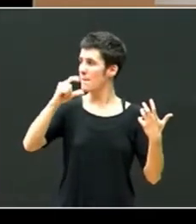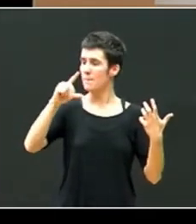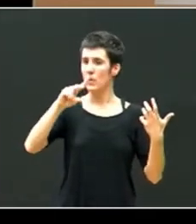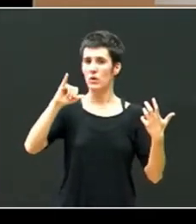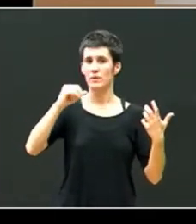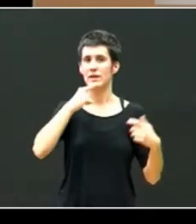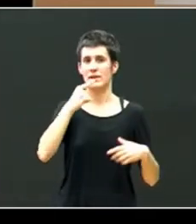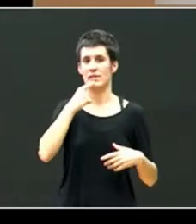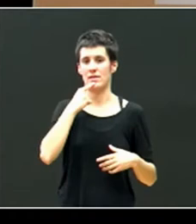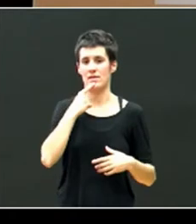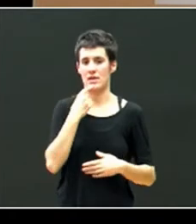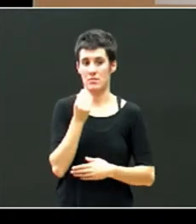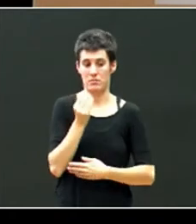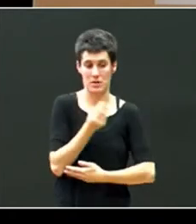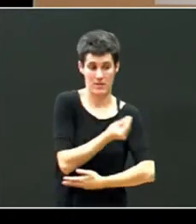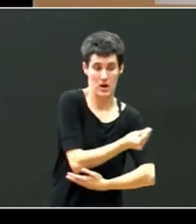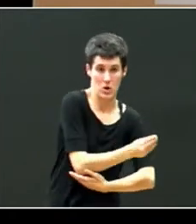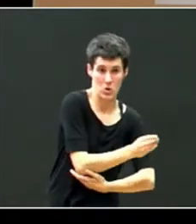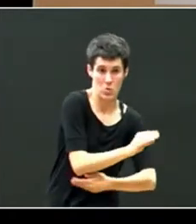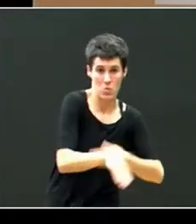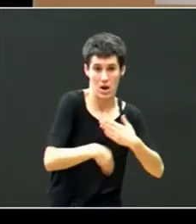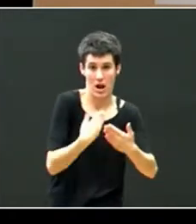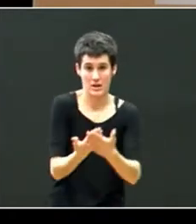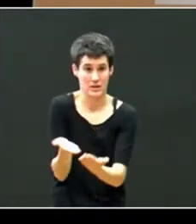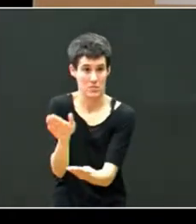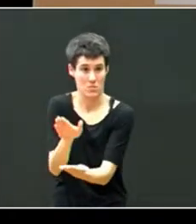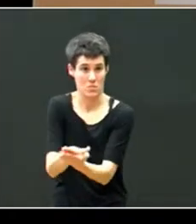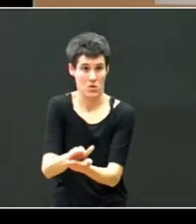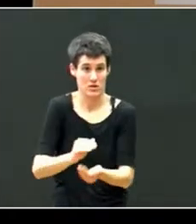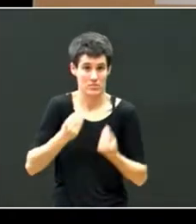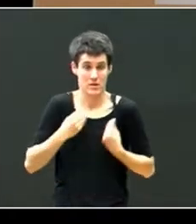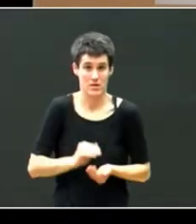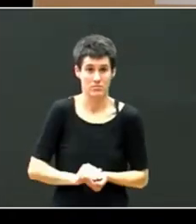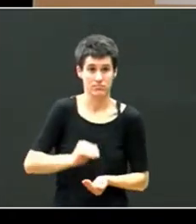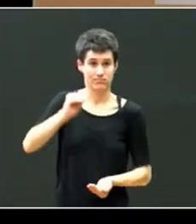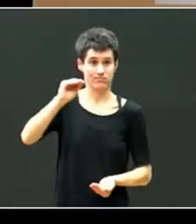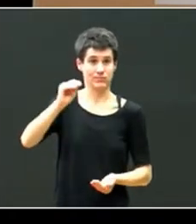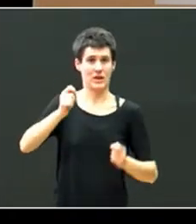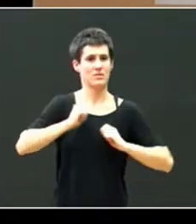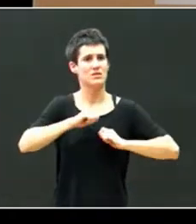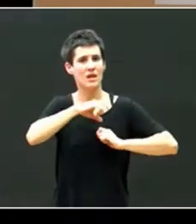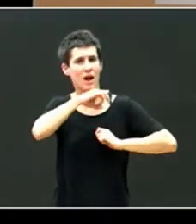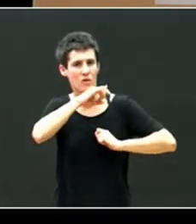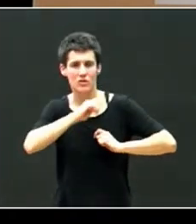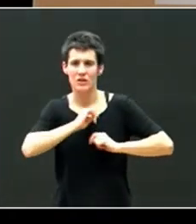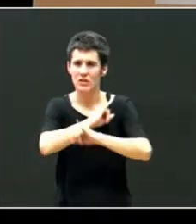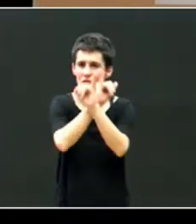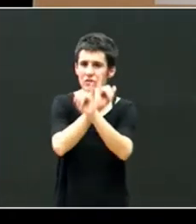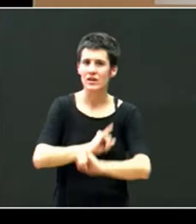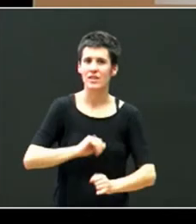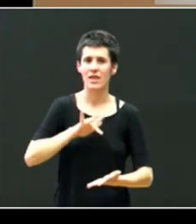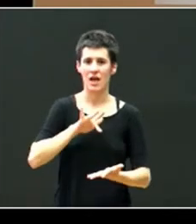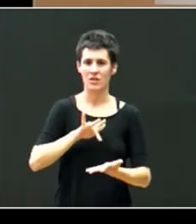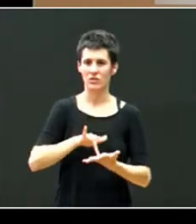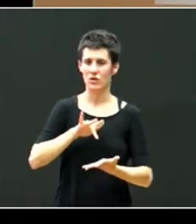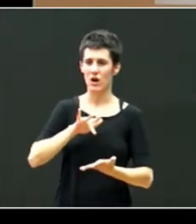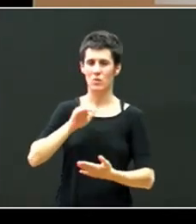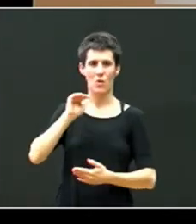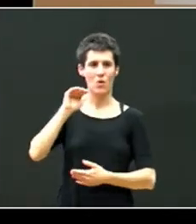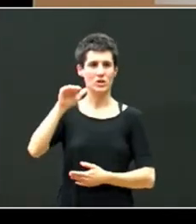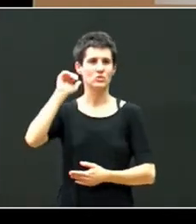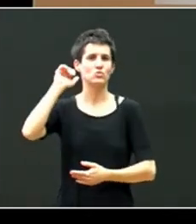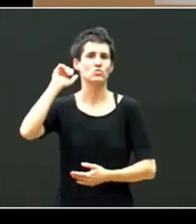cuna hasta la tumba somos más felices cuando la vida está organizada como una serie de excursiones largas o cortas